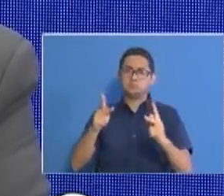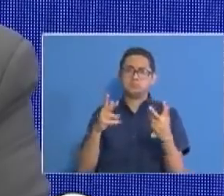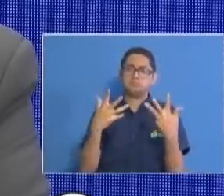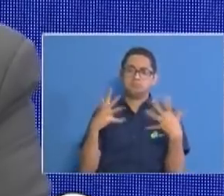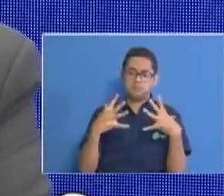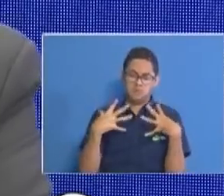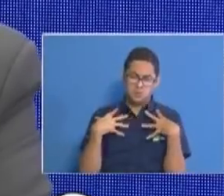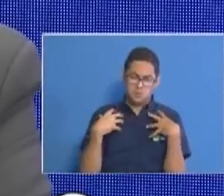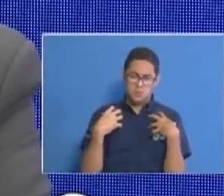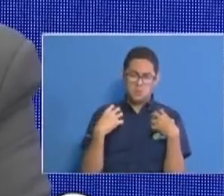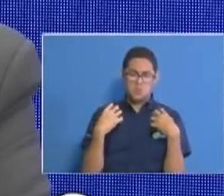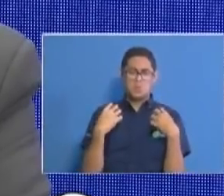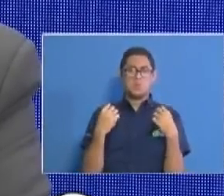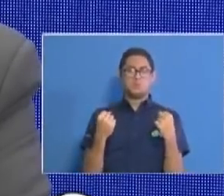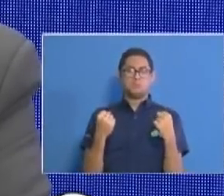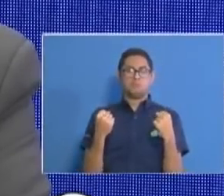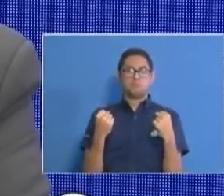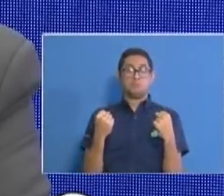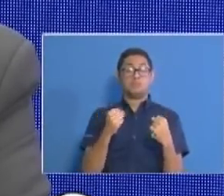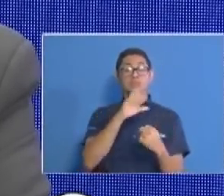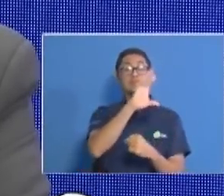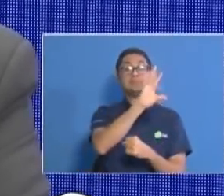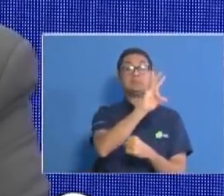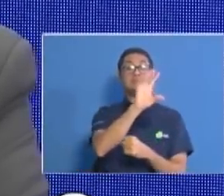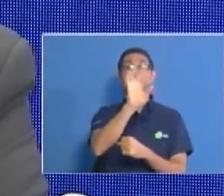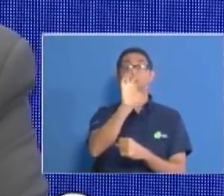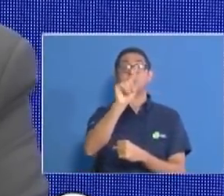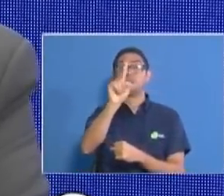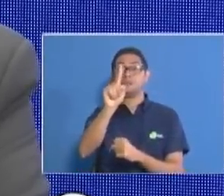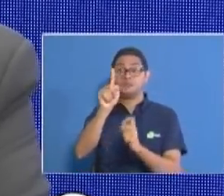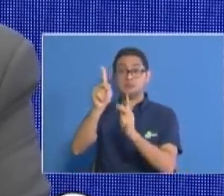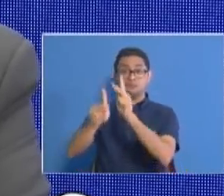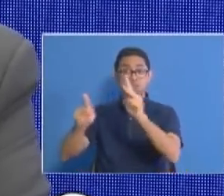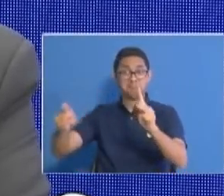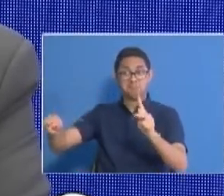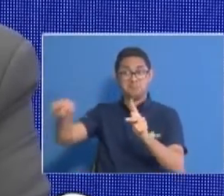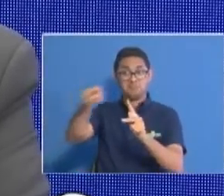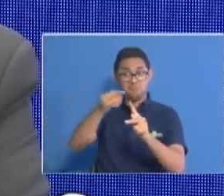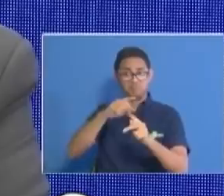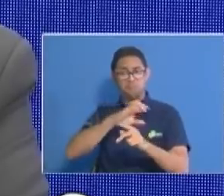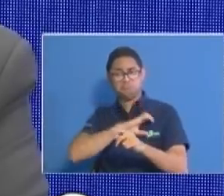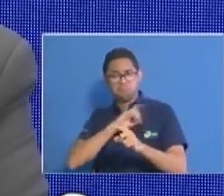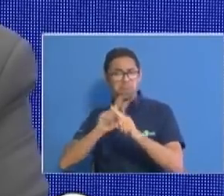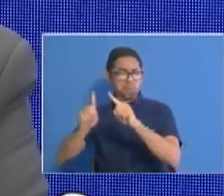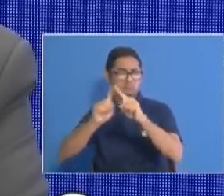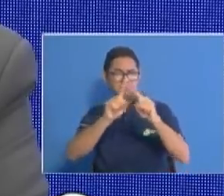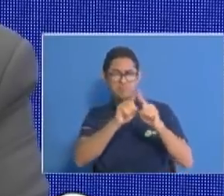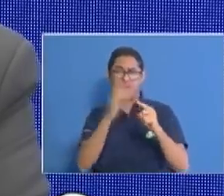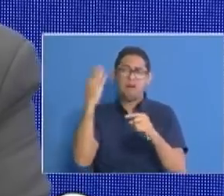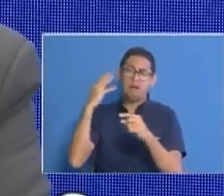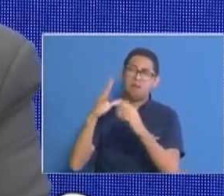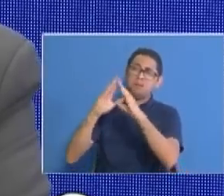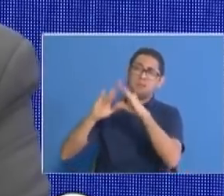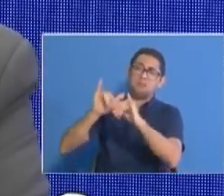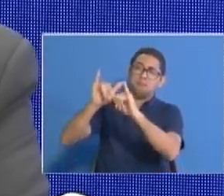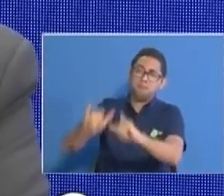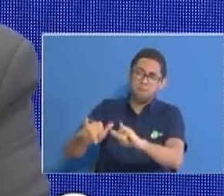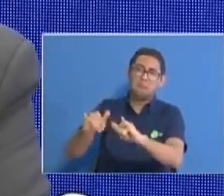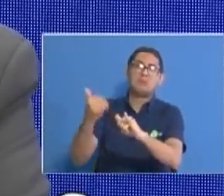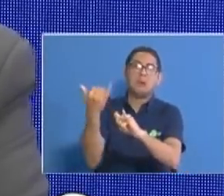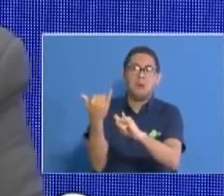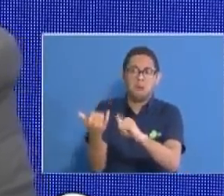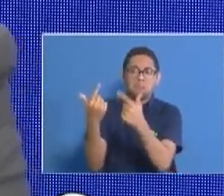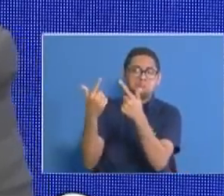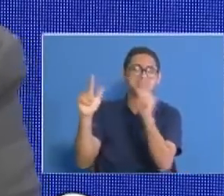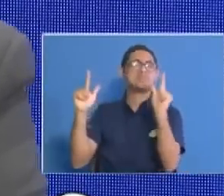y 791 unidades que se mantenían en cuarentena han sido o han dado